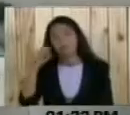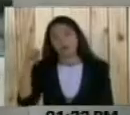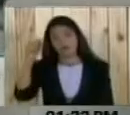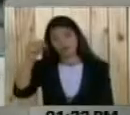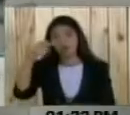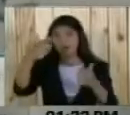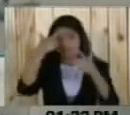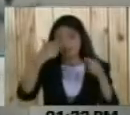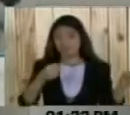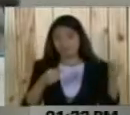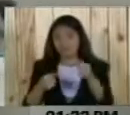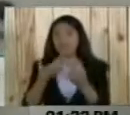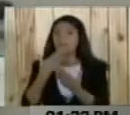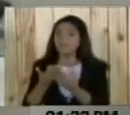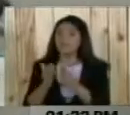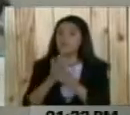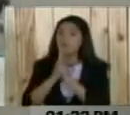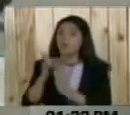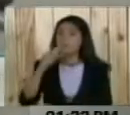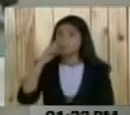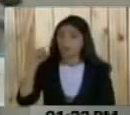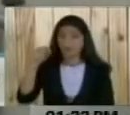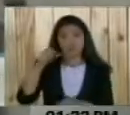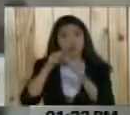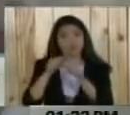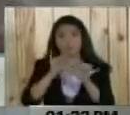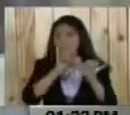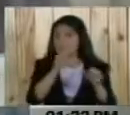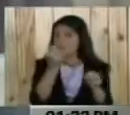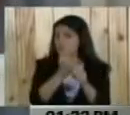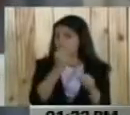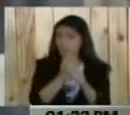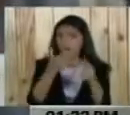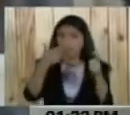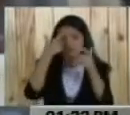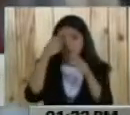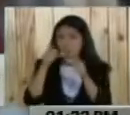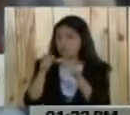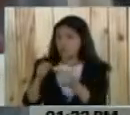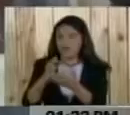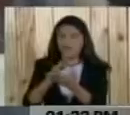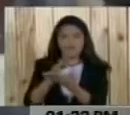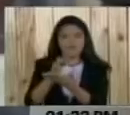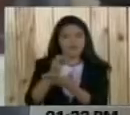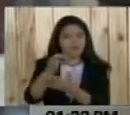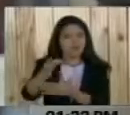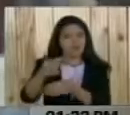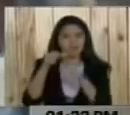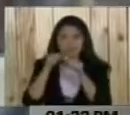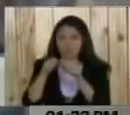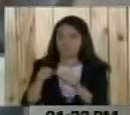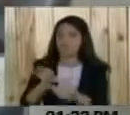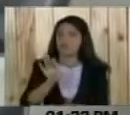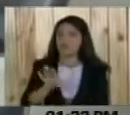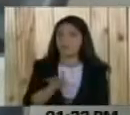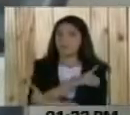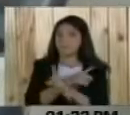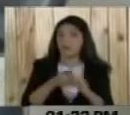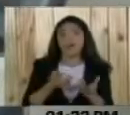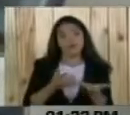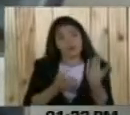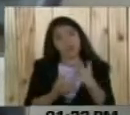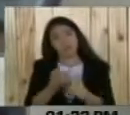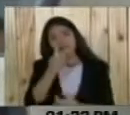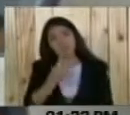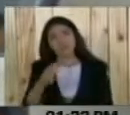Y le pedimos a Maduro que siga su legado, que siga, que sea fiel así como lo sigue haciendo, pero que venga, que nos visite,